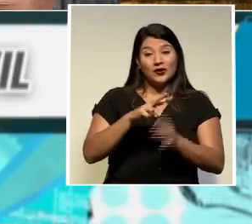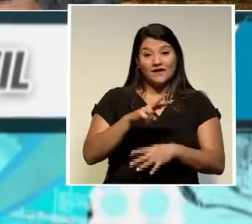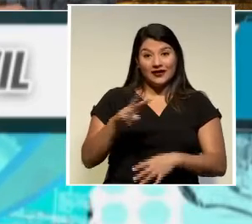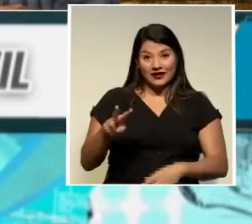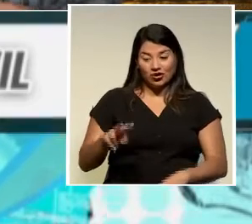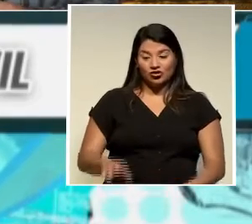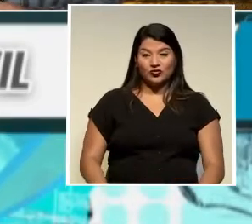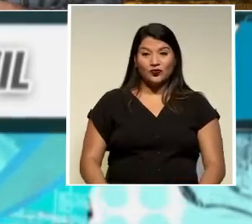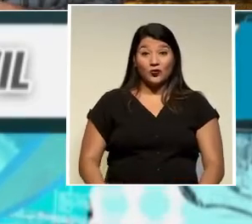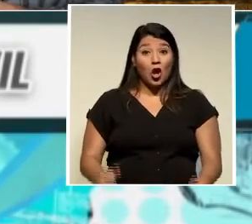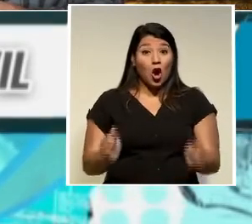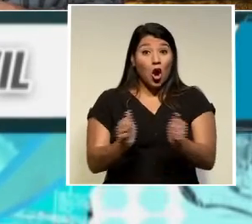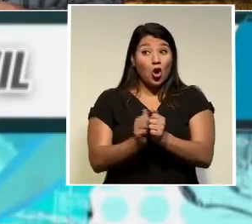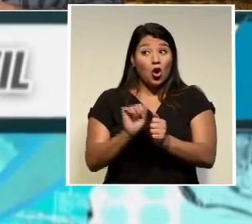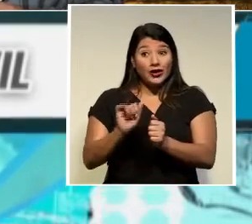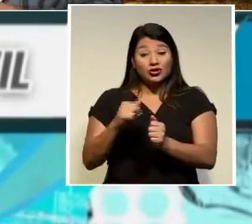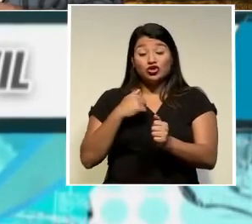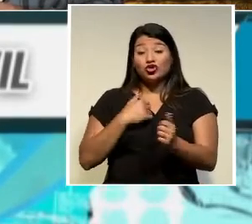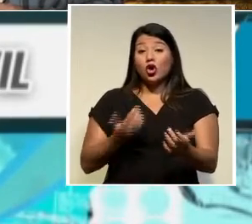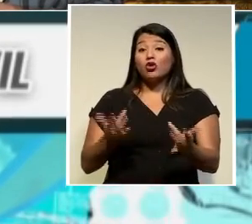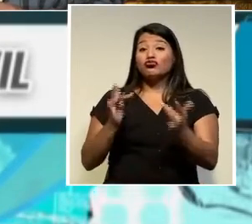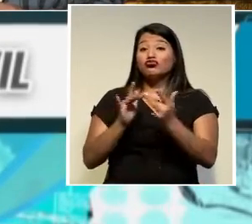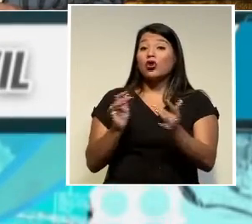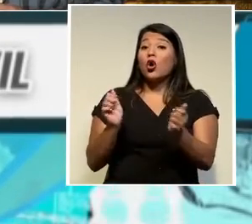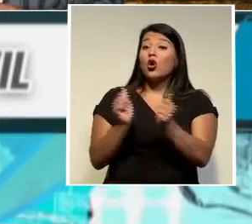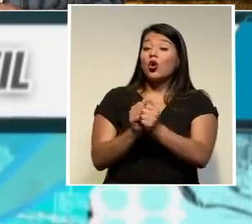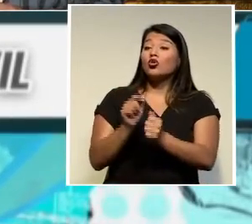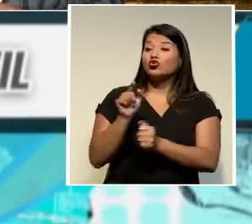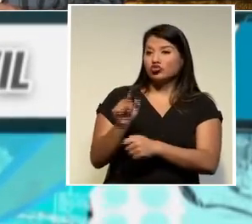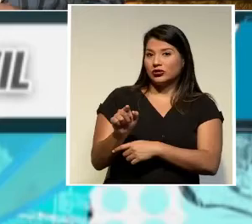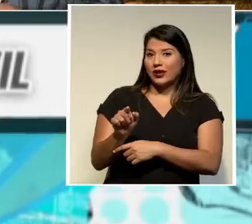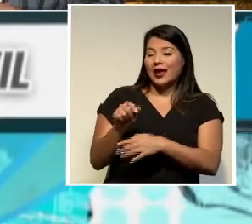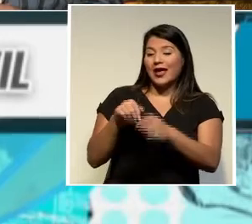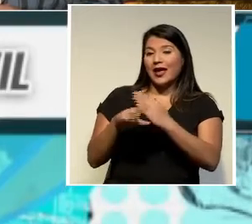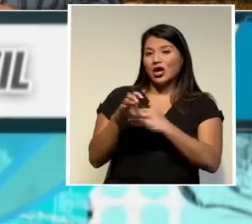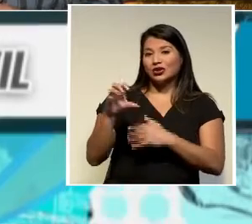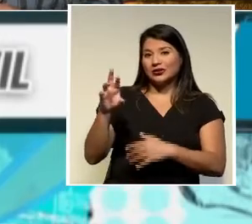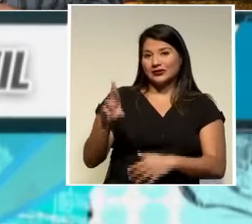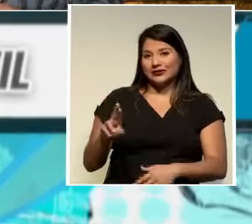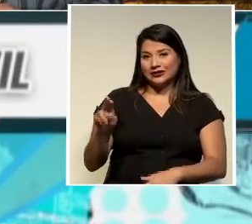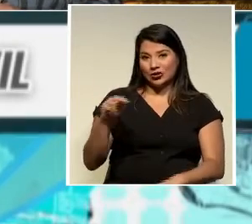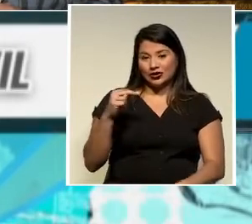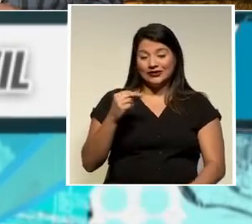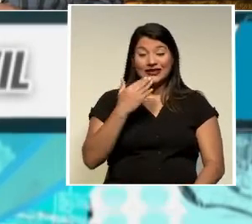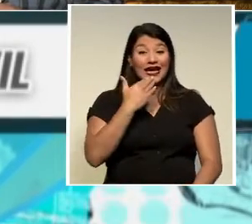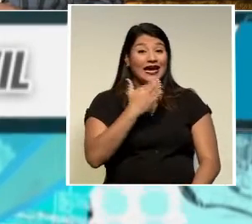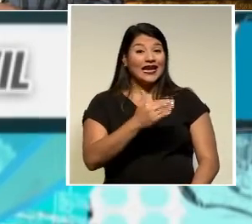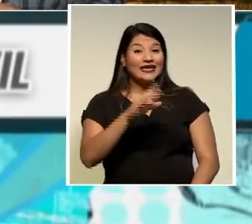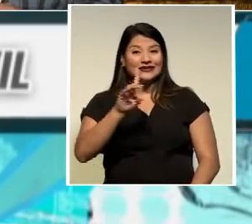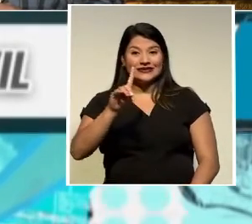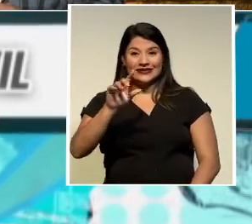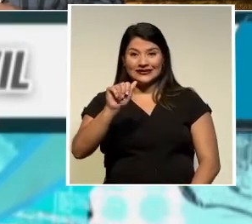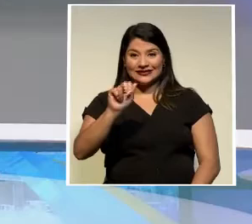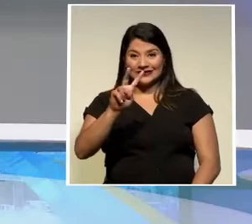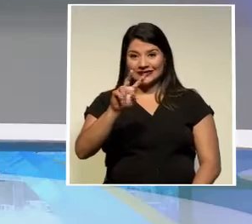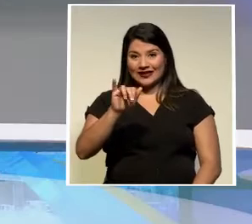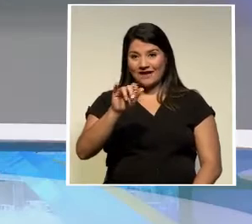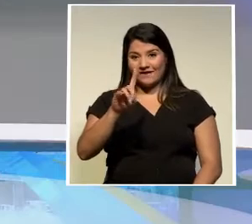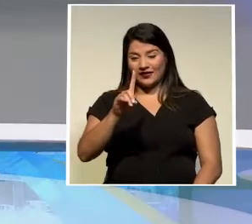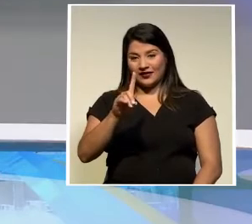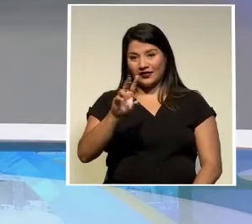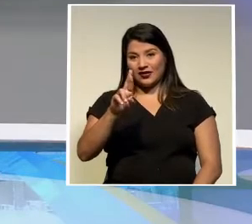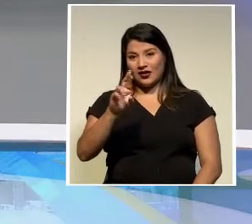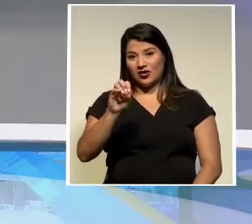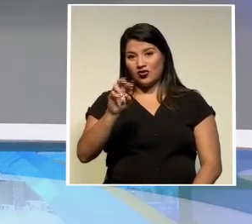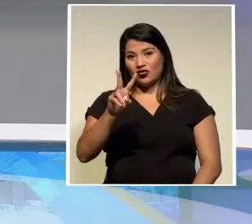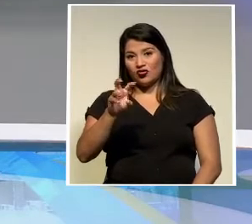Ernesto con esto regresamos con usted que tiene más en el set principal de Costa Rica Noticias Gracias David Robertsi un escenario